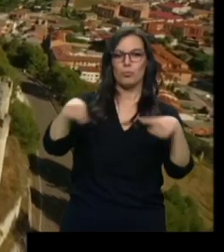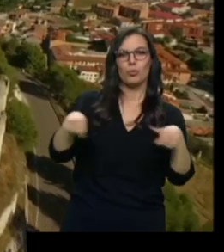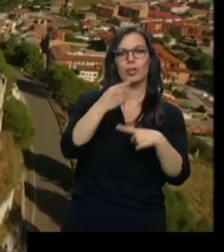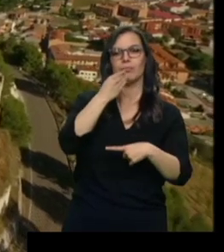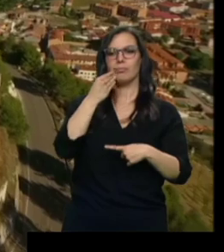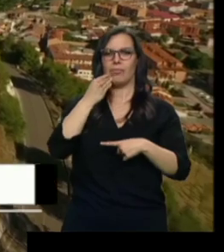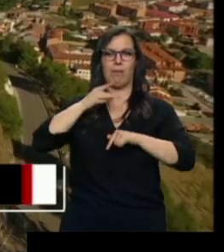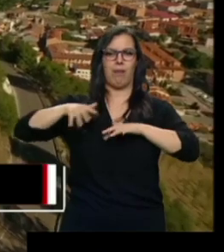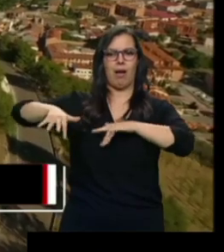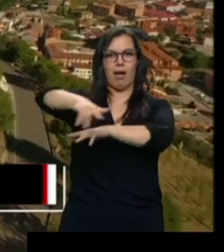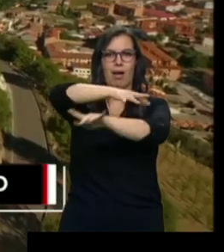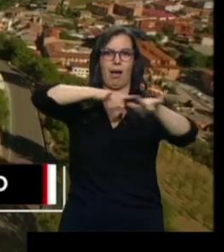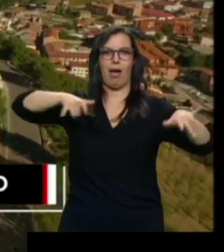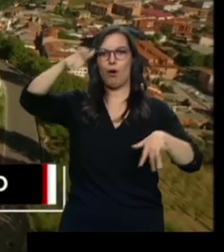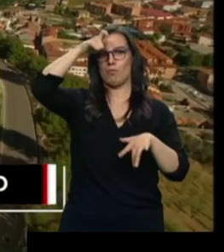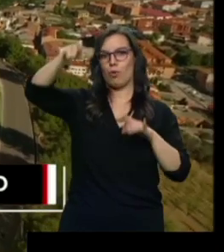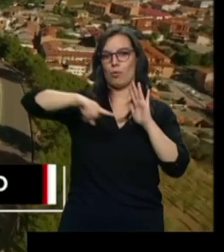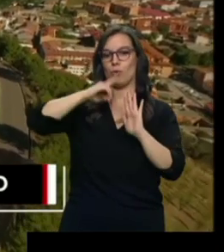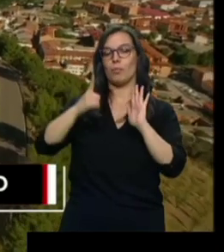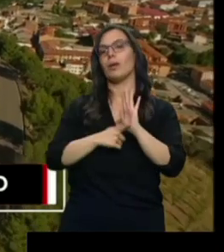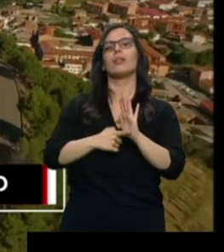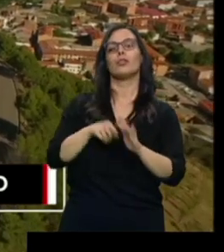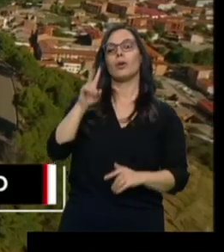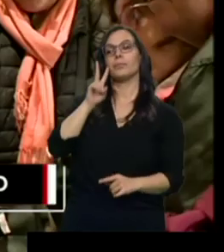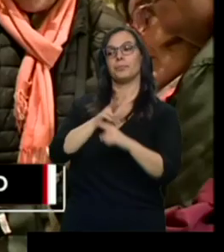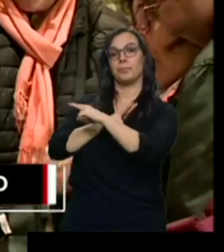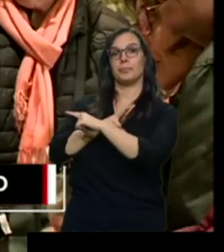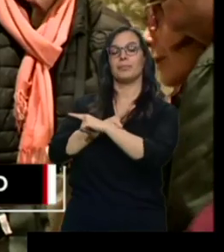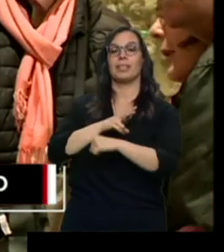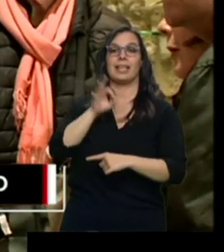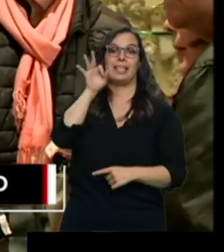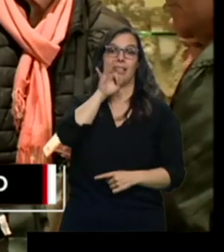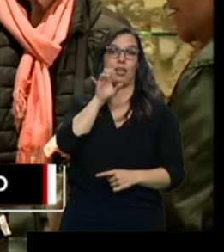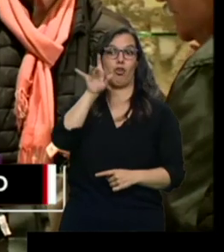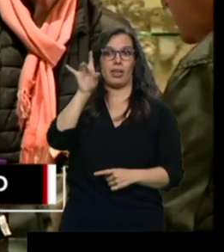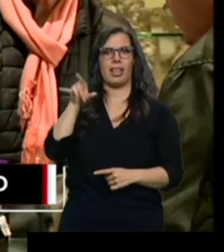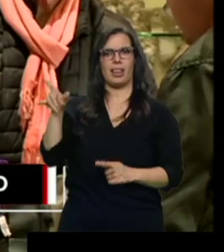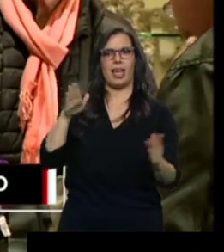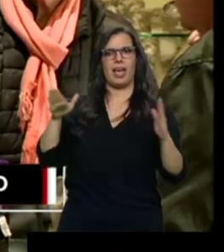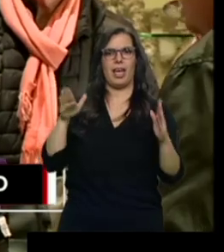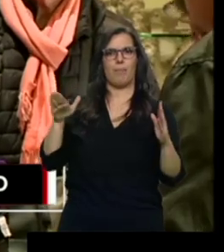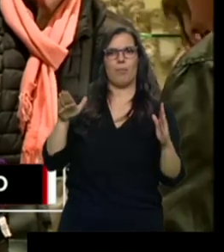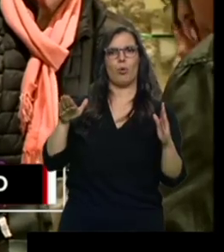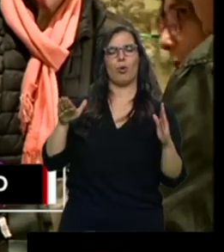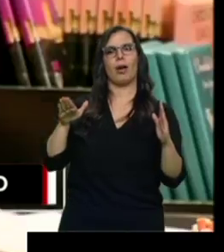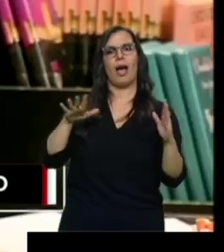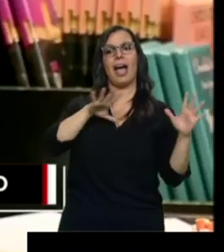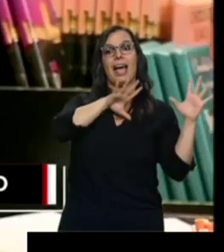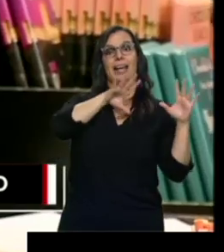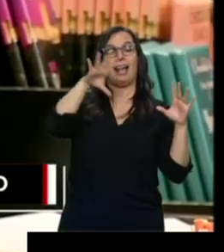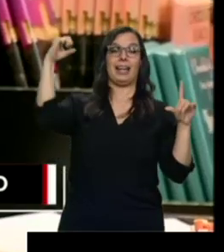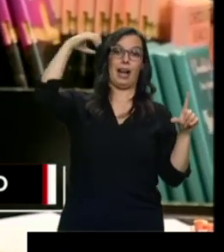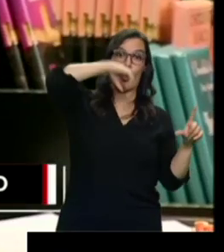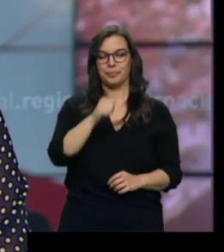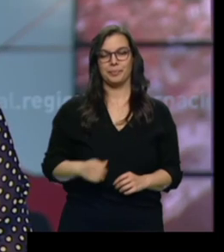calles de la localidad vallisoletana. El castillo del siglo XV, que fue uno de los bastiones en la reconquista, es hoy uno de los impulsores del